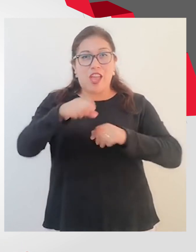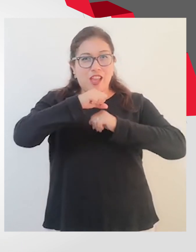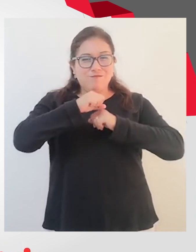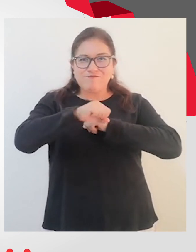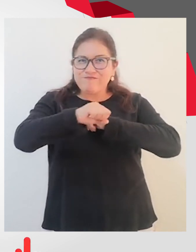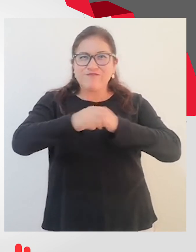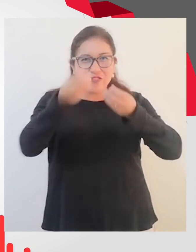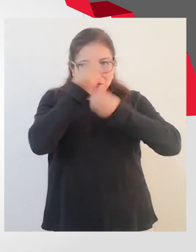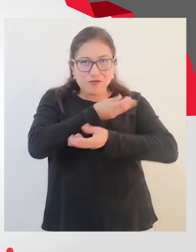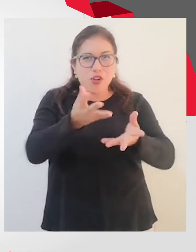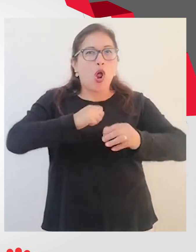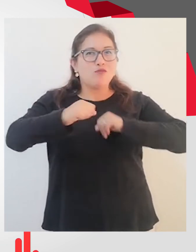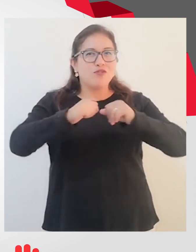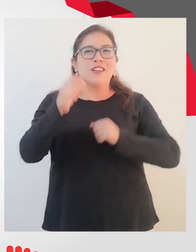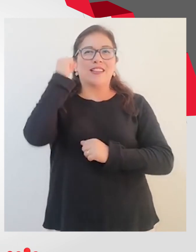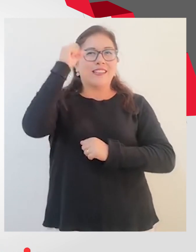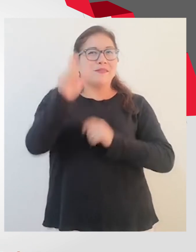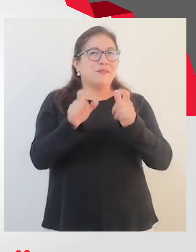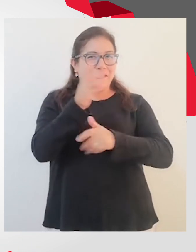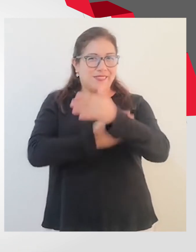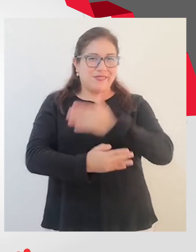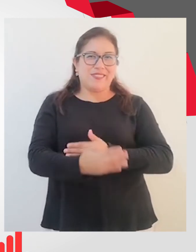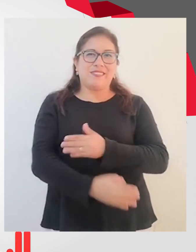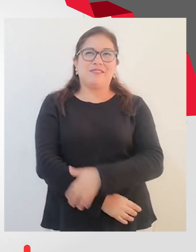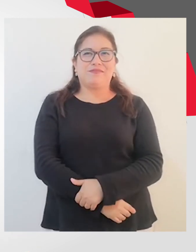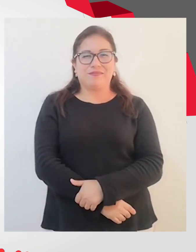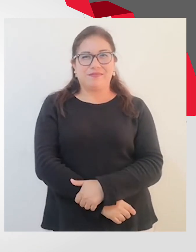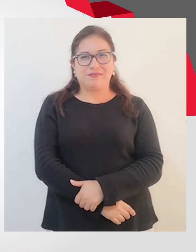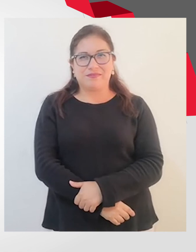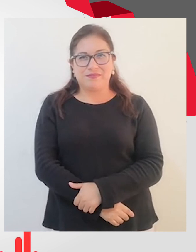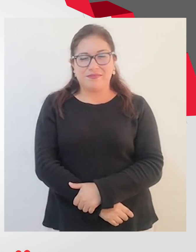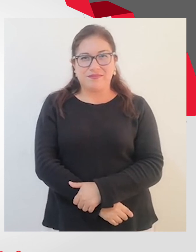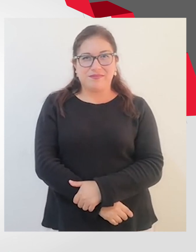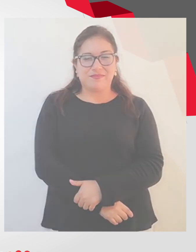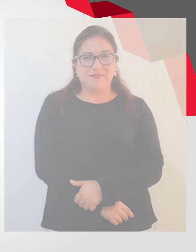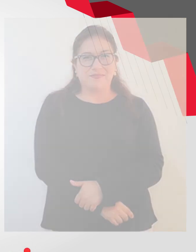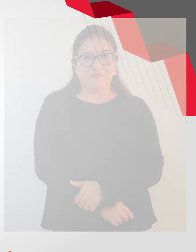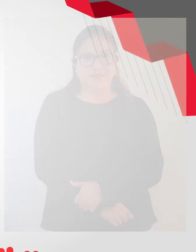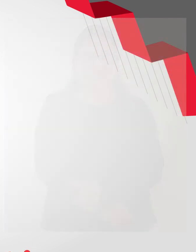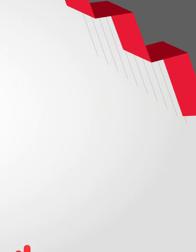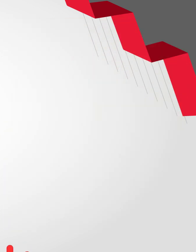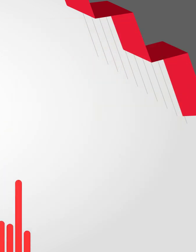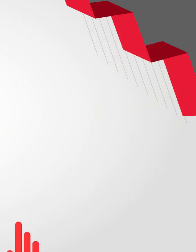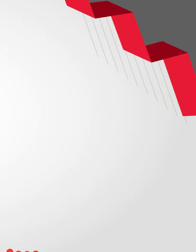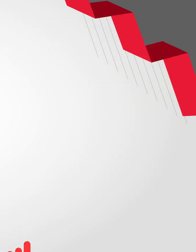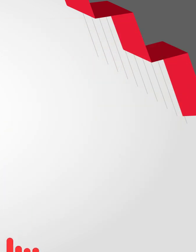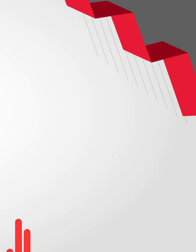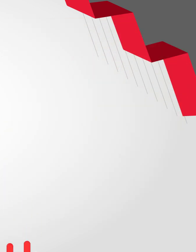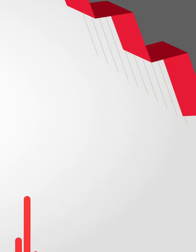espacio que informa y promueve los derechos de las personas con discapacidad. ¡Gracias! ¡Gracias!